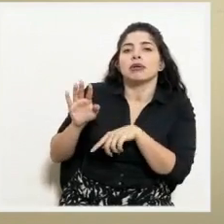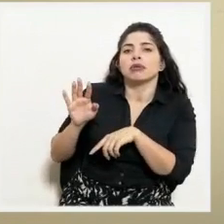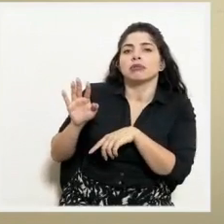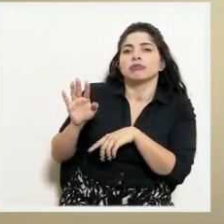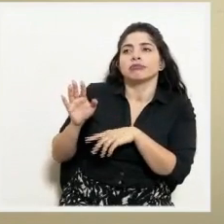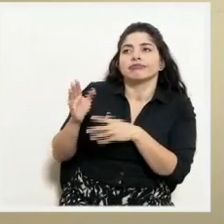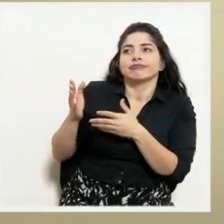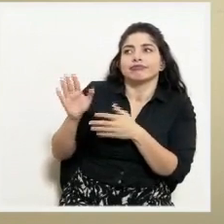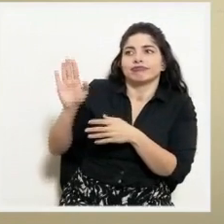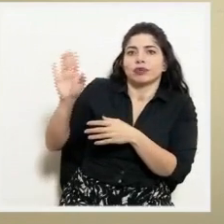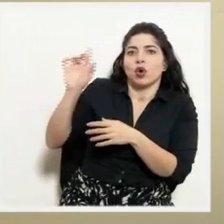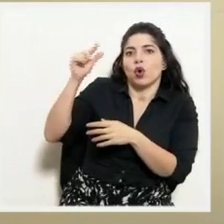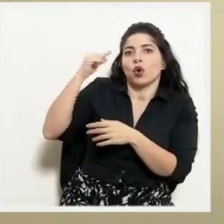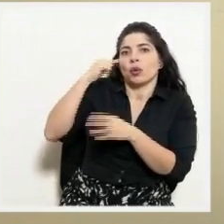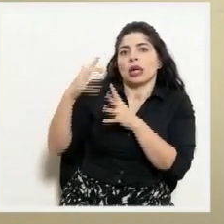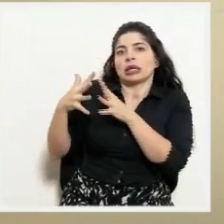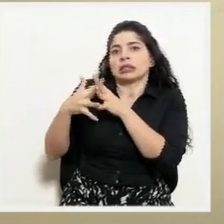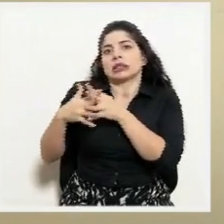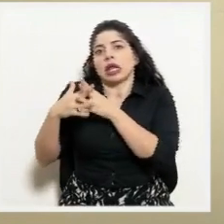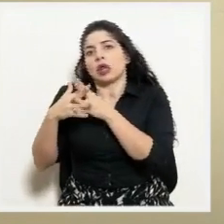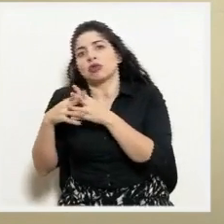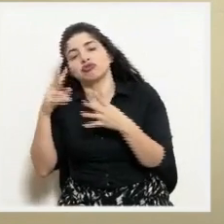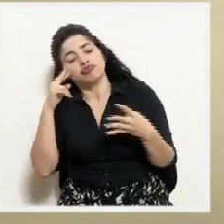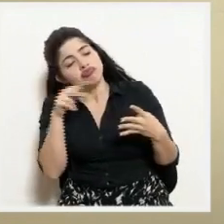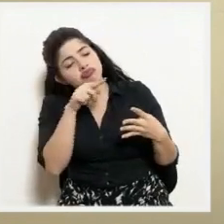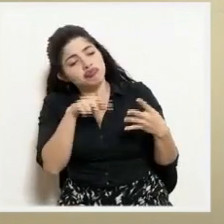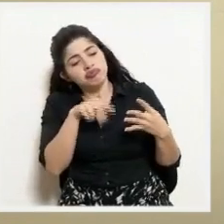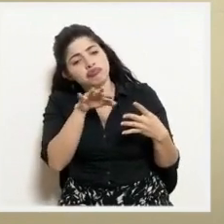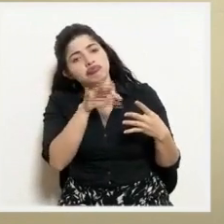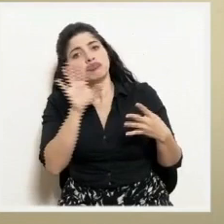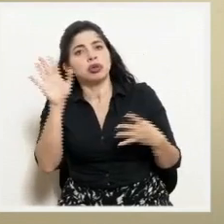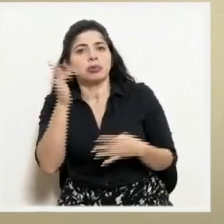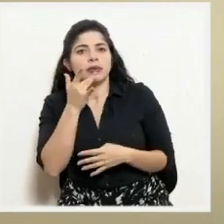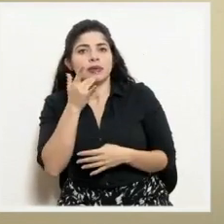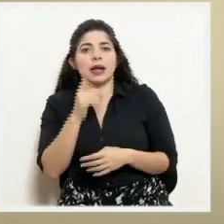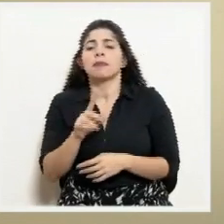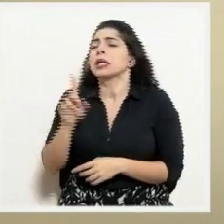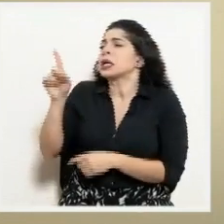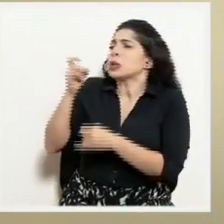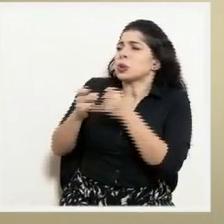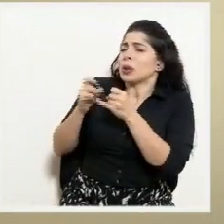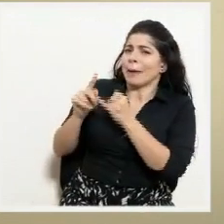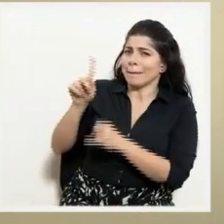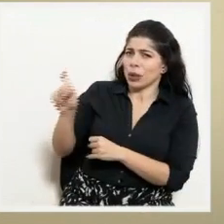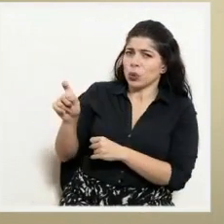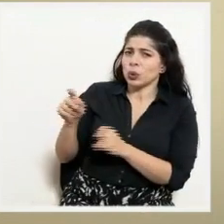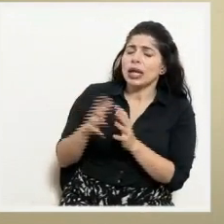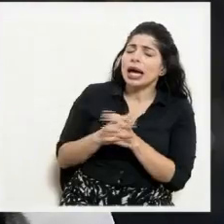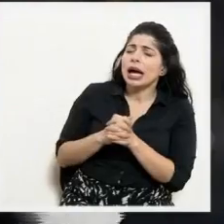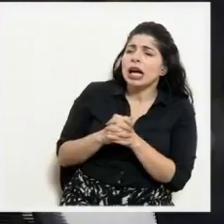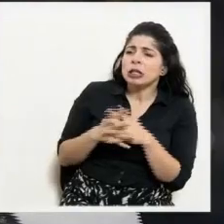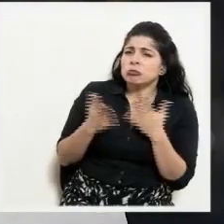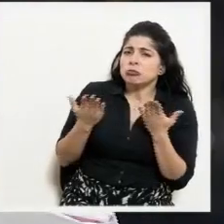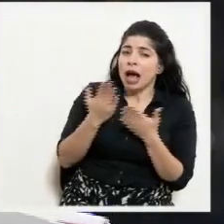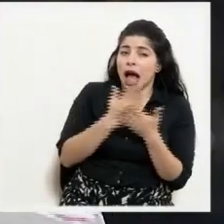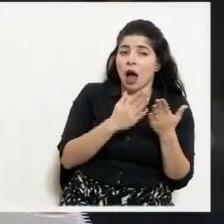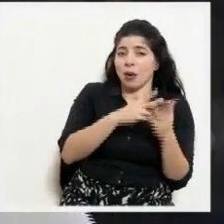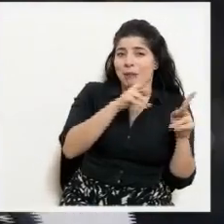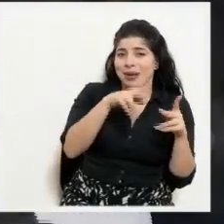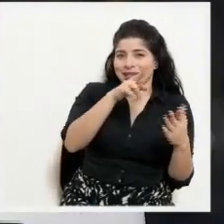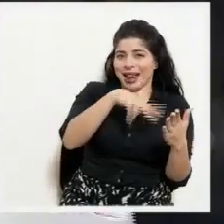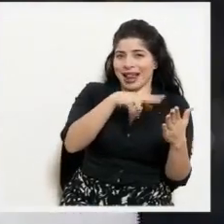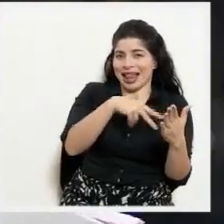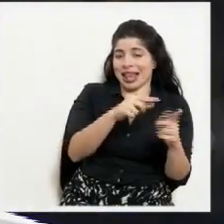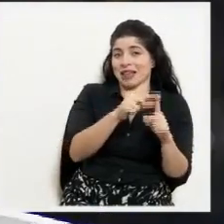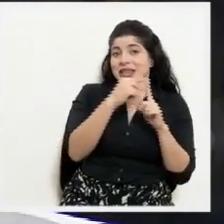el gobierno de los Estados Unidos considere apropiadas. Una última consulta. Hay algunos lectores que nos han